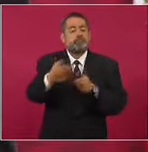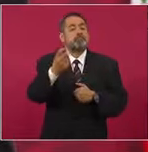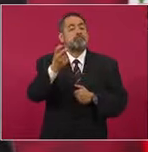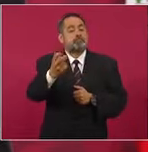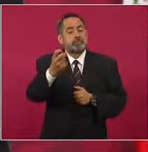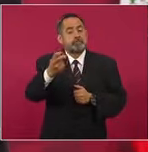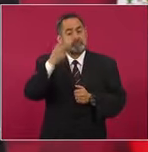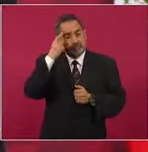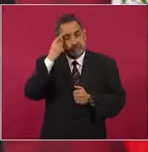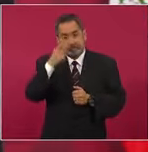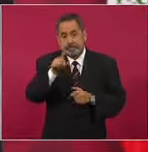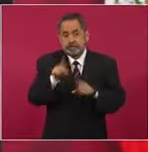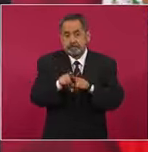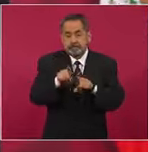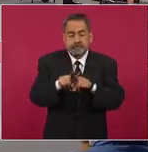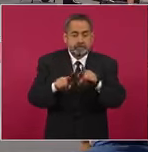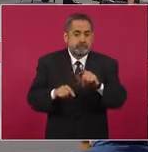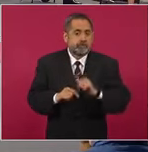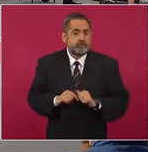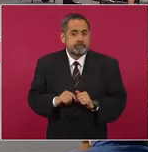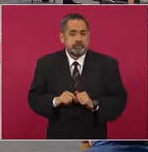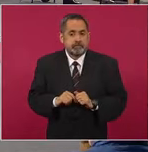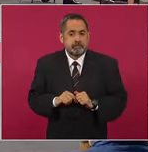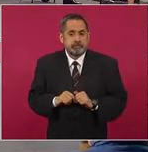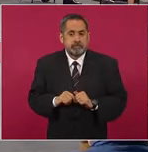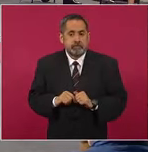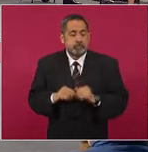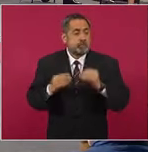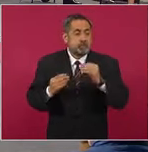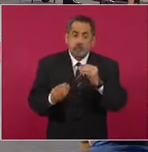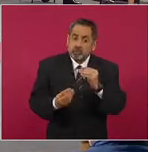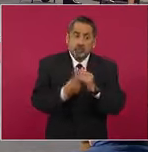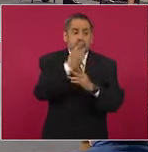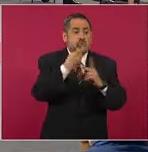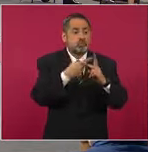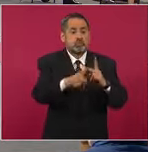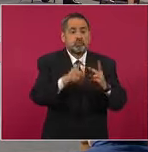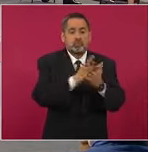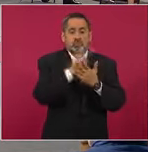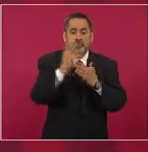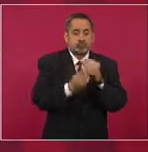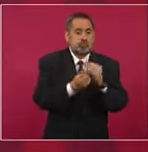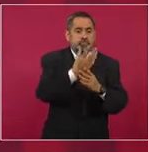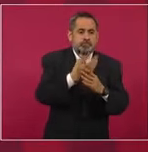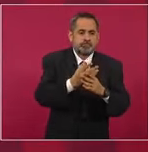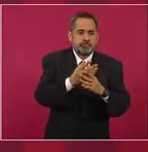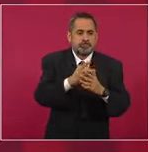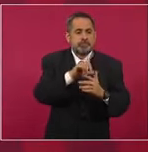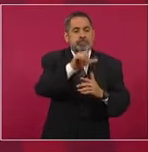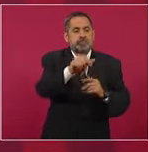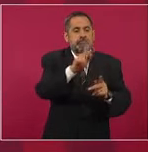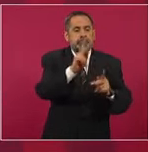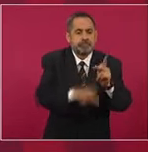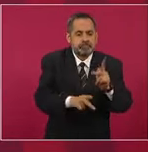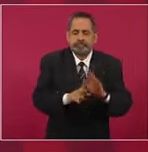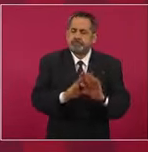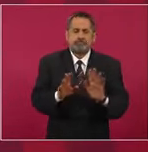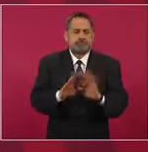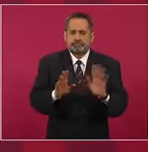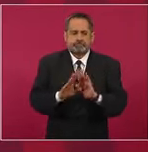eso también ya no vamos a iniciar cosas nuevas, que no se vayan a poder terminar.